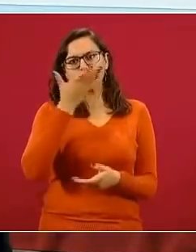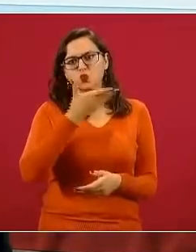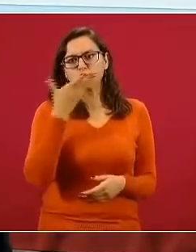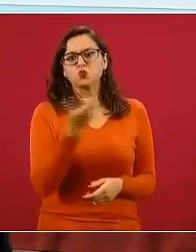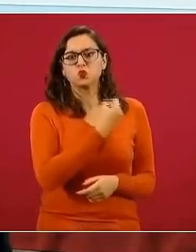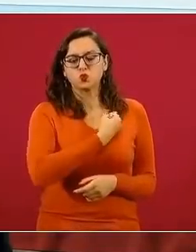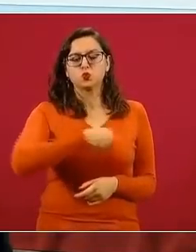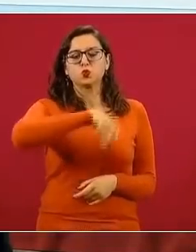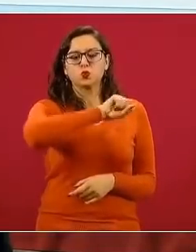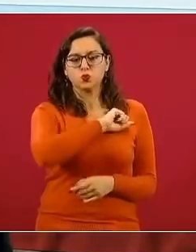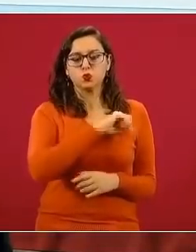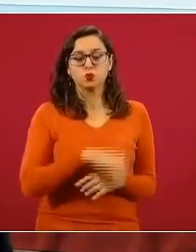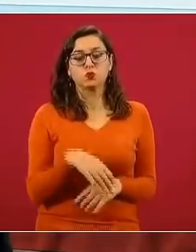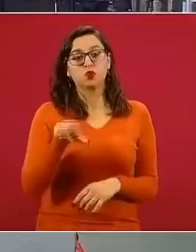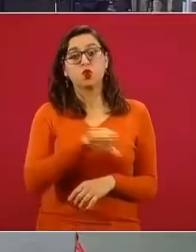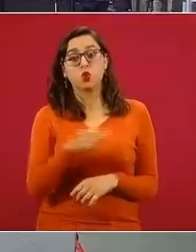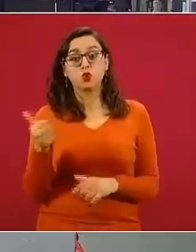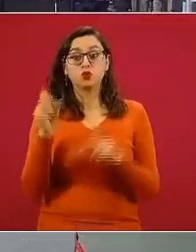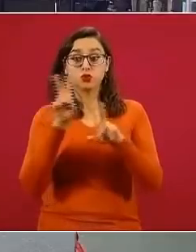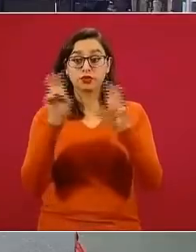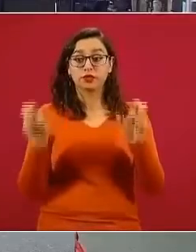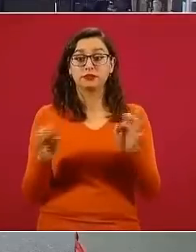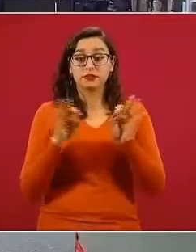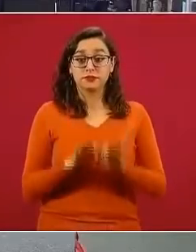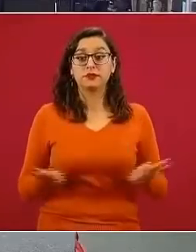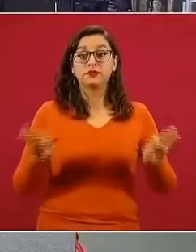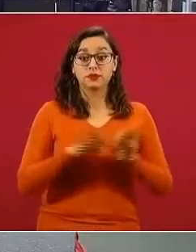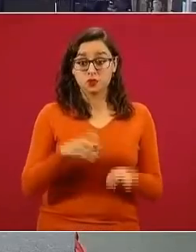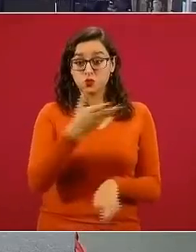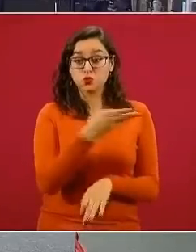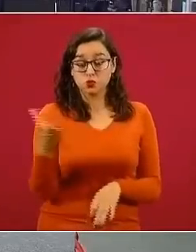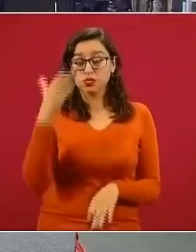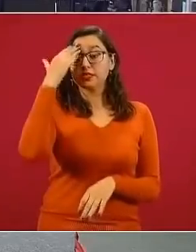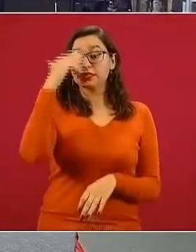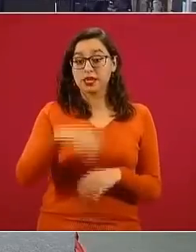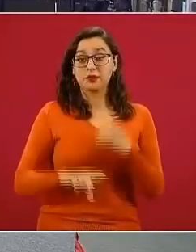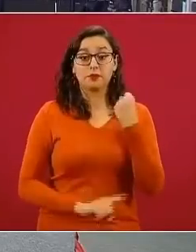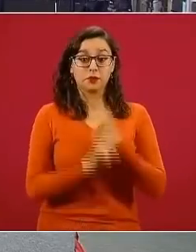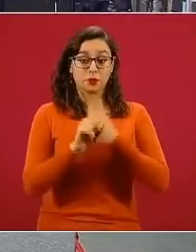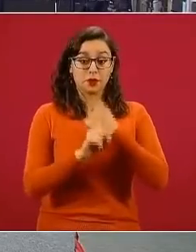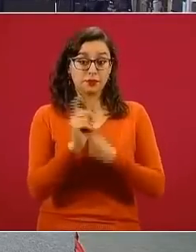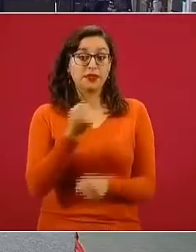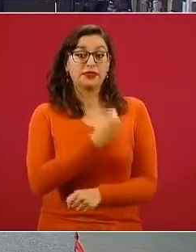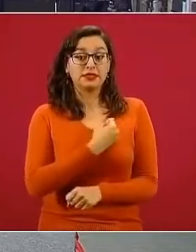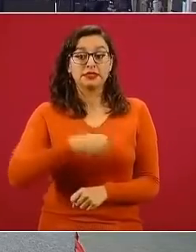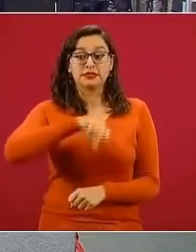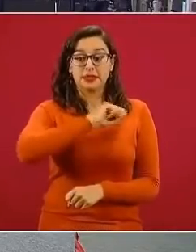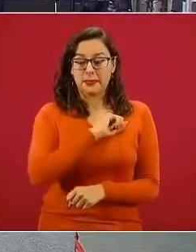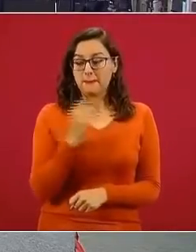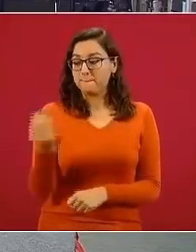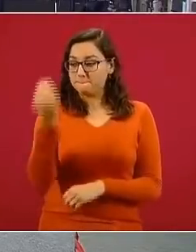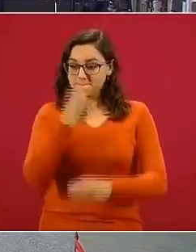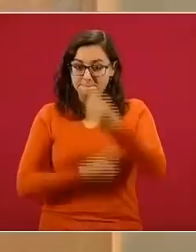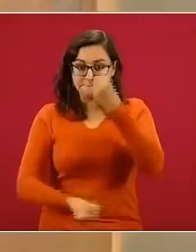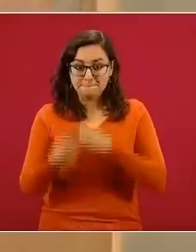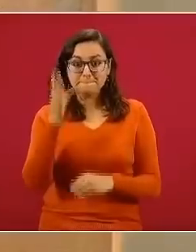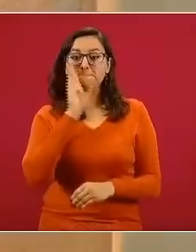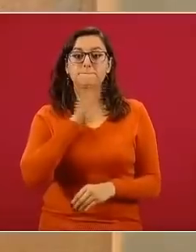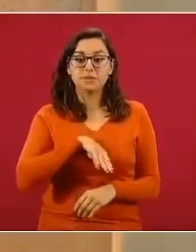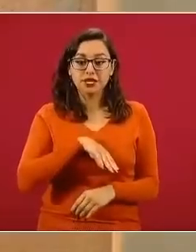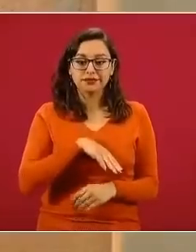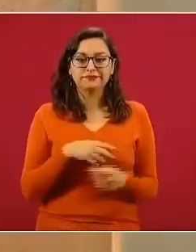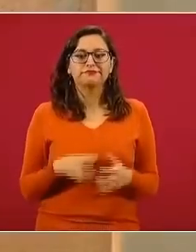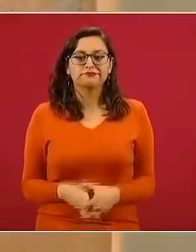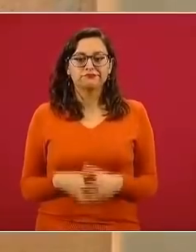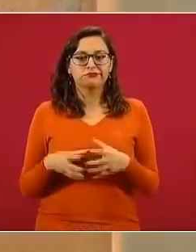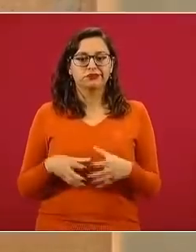Otro asunto importante es que, como ustedes saben, los problemas de salud relacionados con la mala nutrición han estado